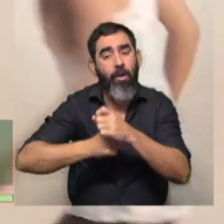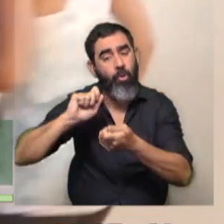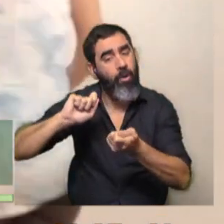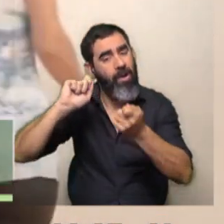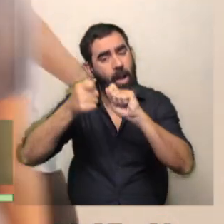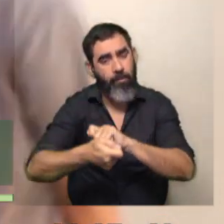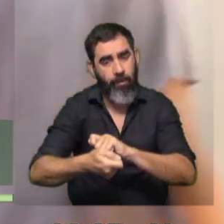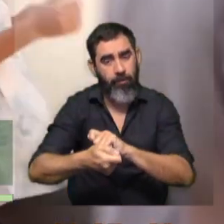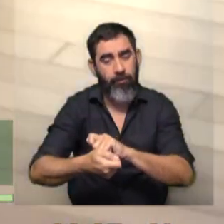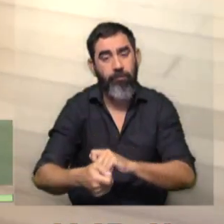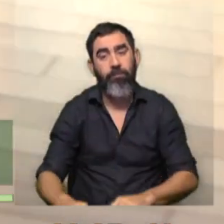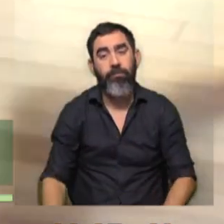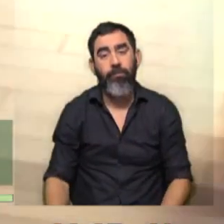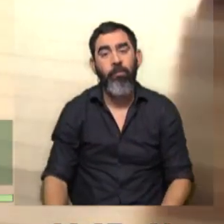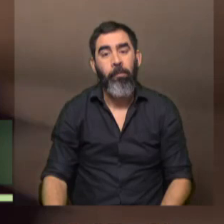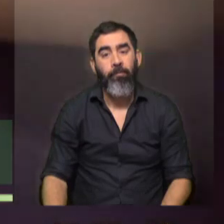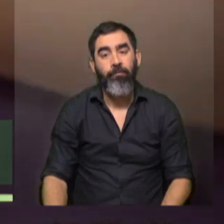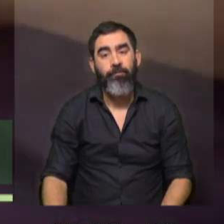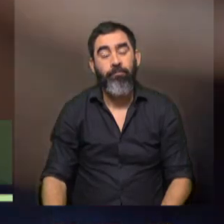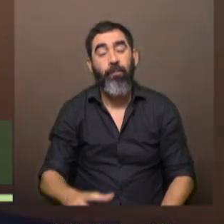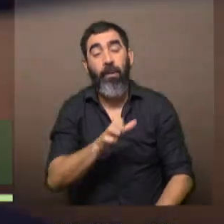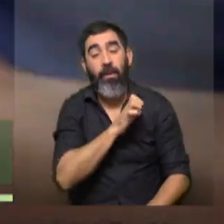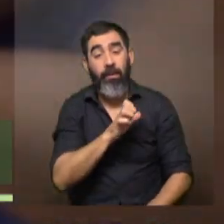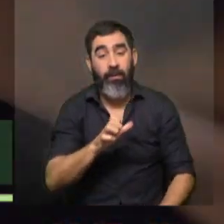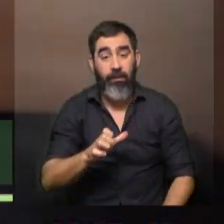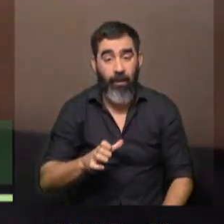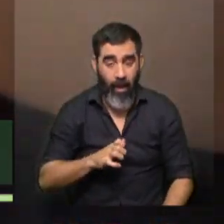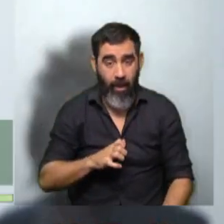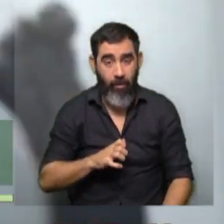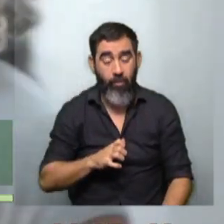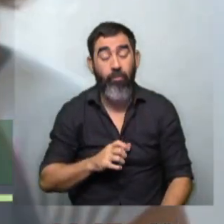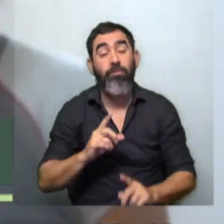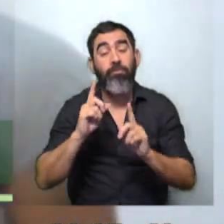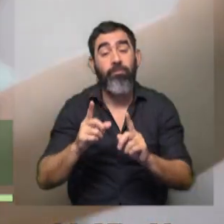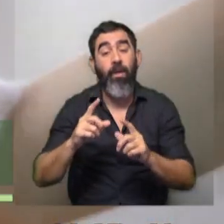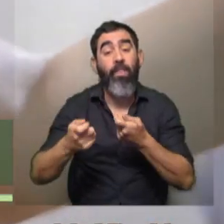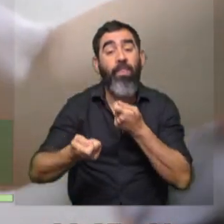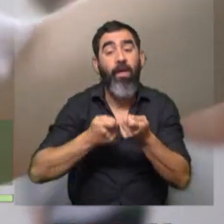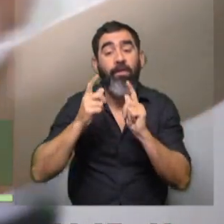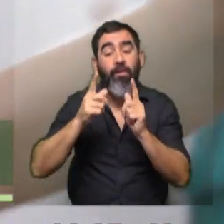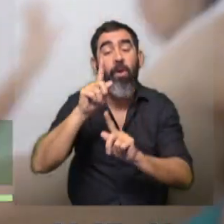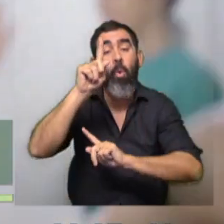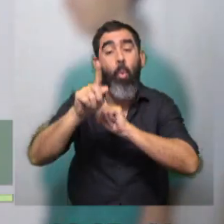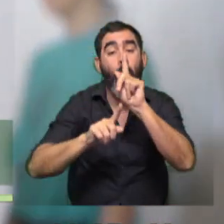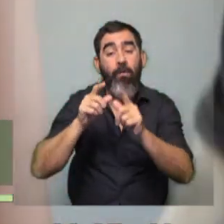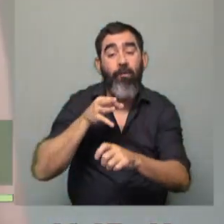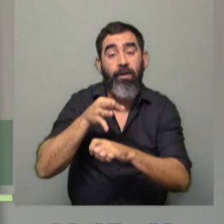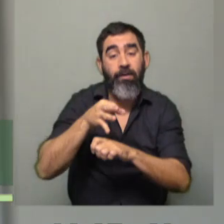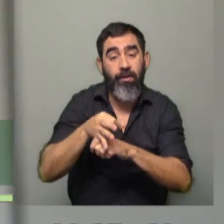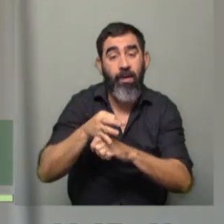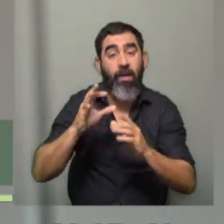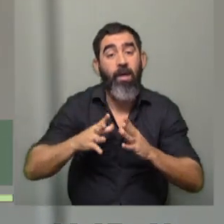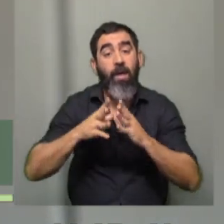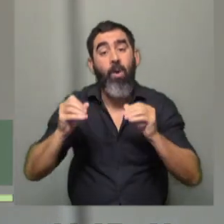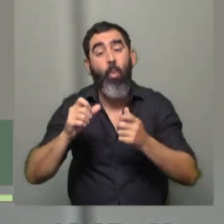eso, a nivel del Estado, o esa conciencia de que la danza tenía que estar en la universidad, en las escuelas de